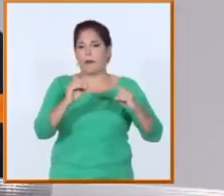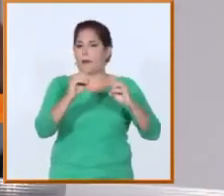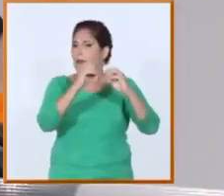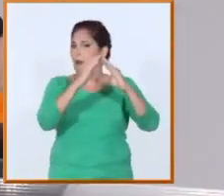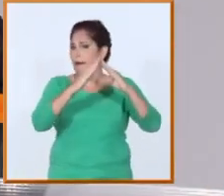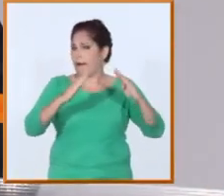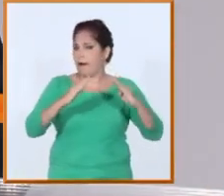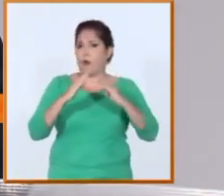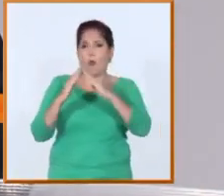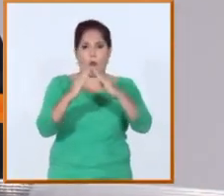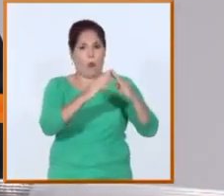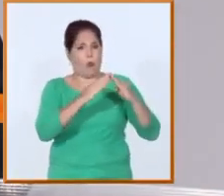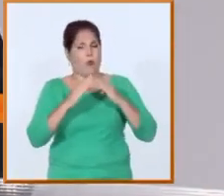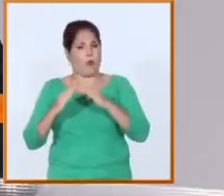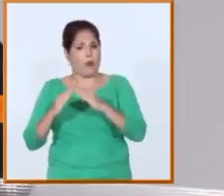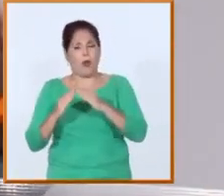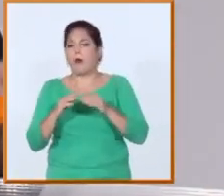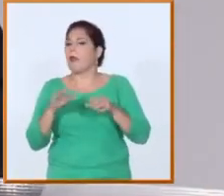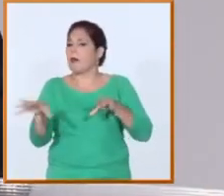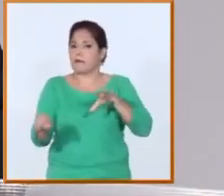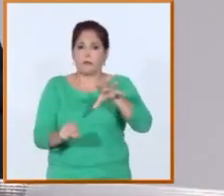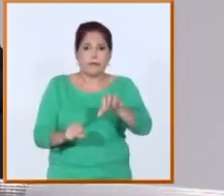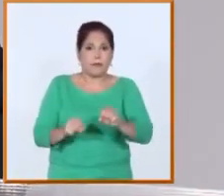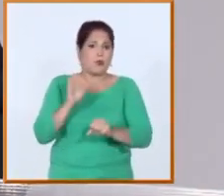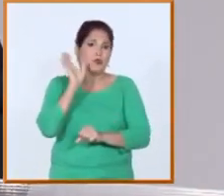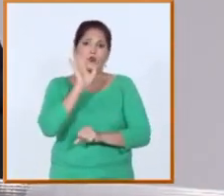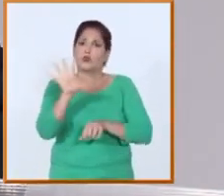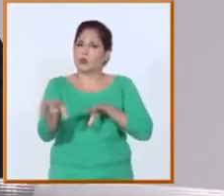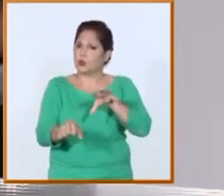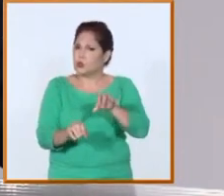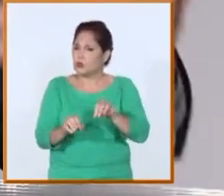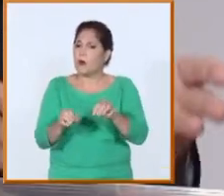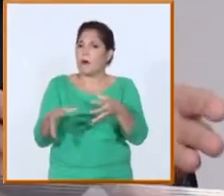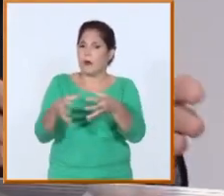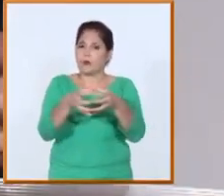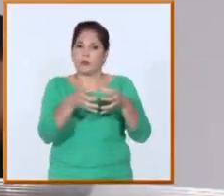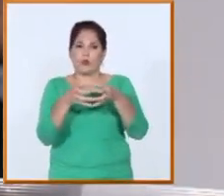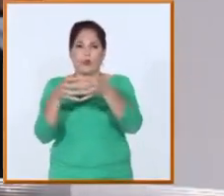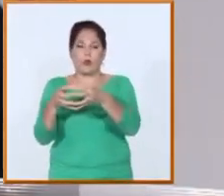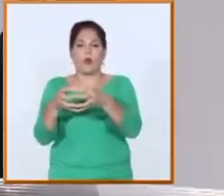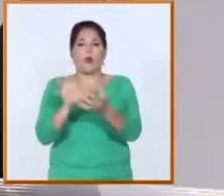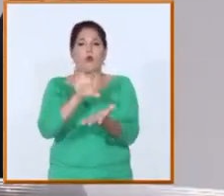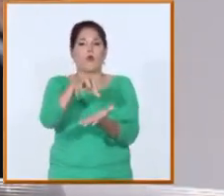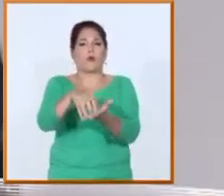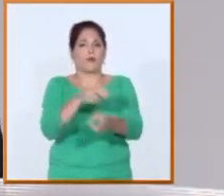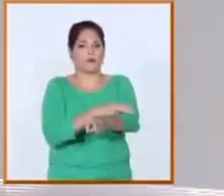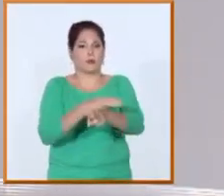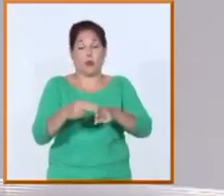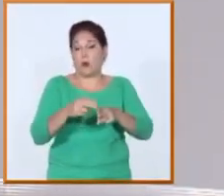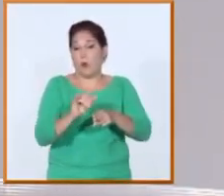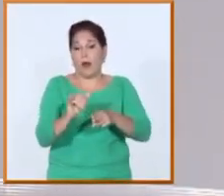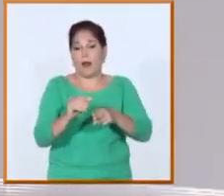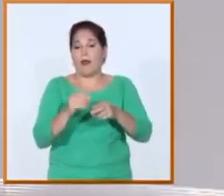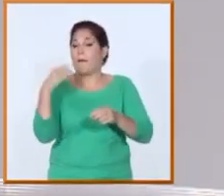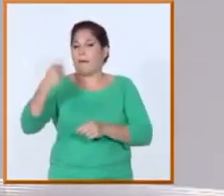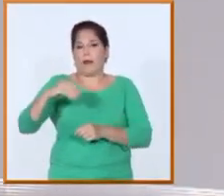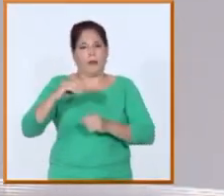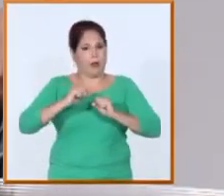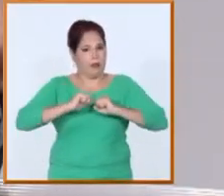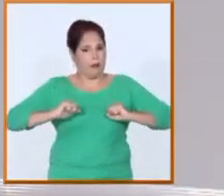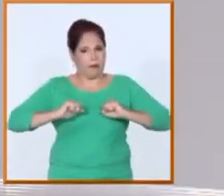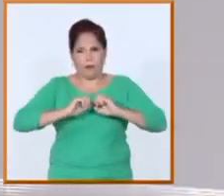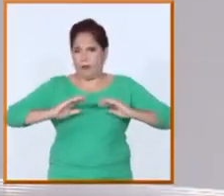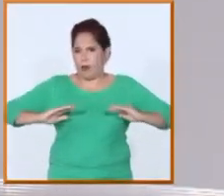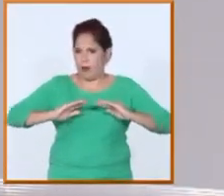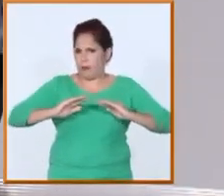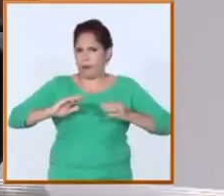sociales extremadamente bonitas sensibles los lleva a lugares históricos los pone a disfrutar a practicar deportes de manera conjunta